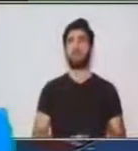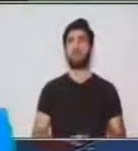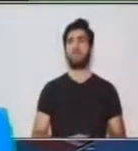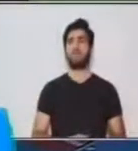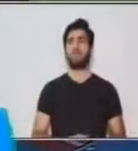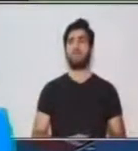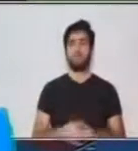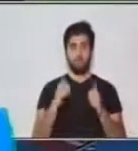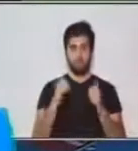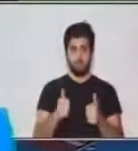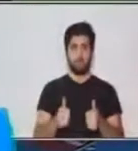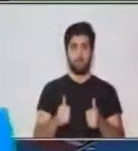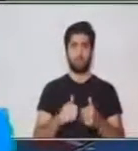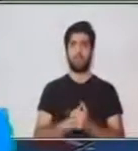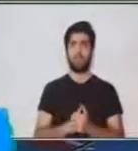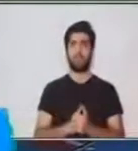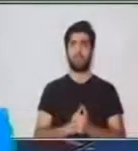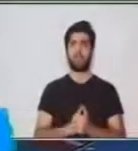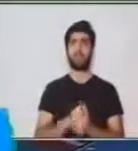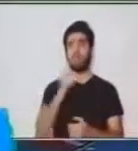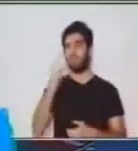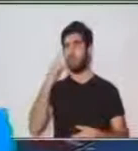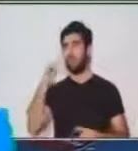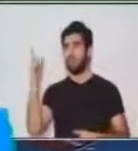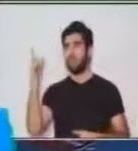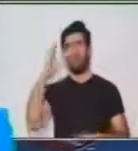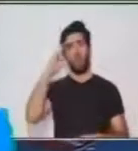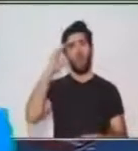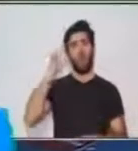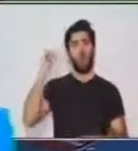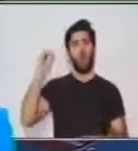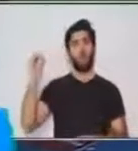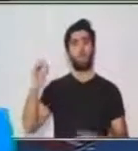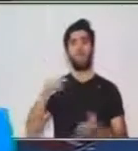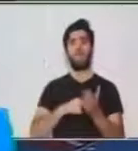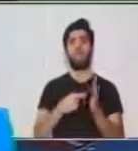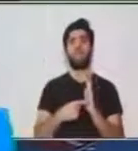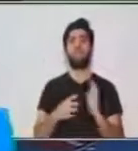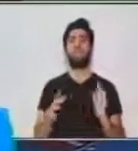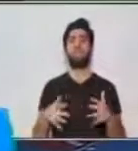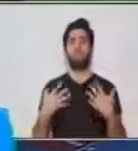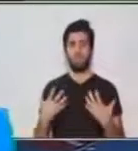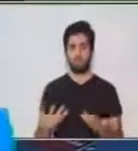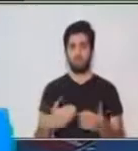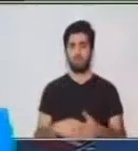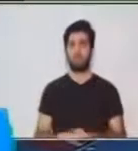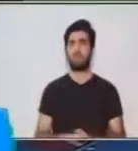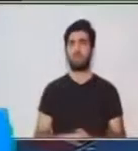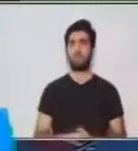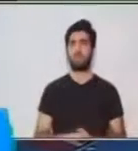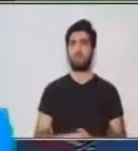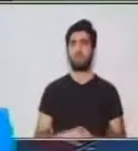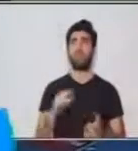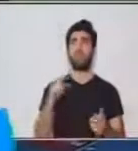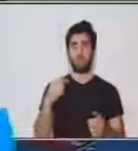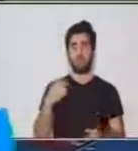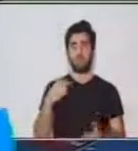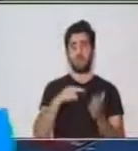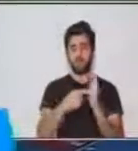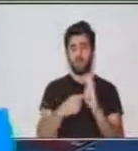Muy bien. La opinión, recordemos que es lo que yo